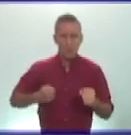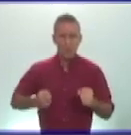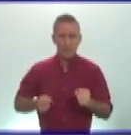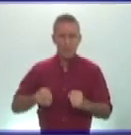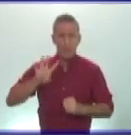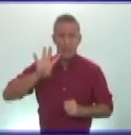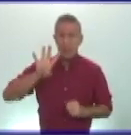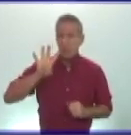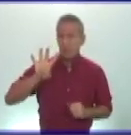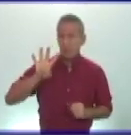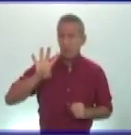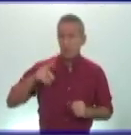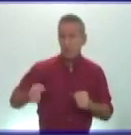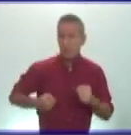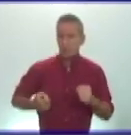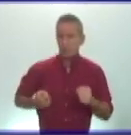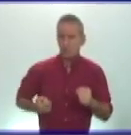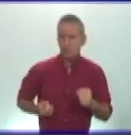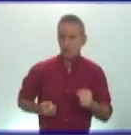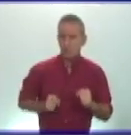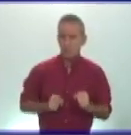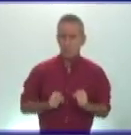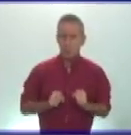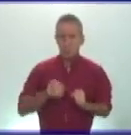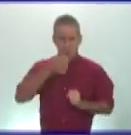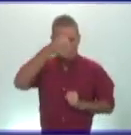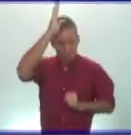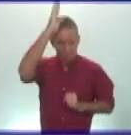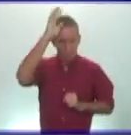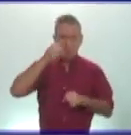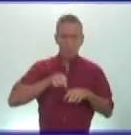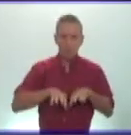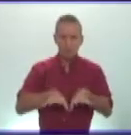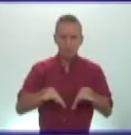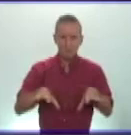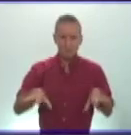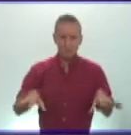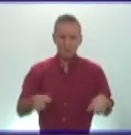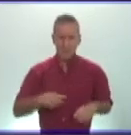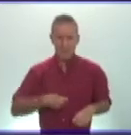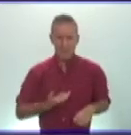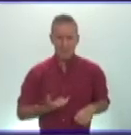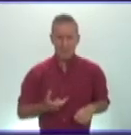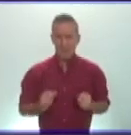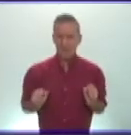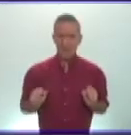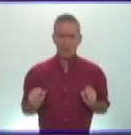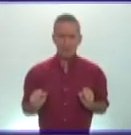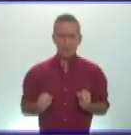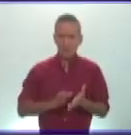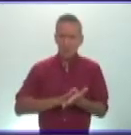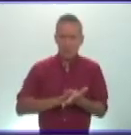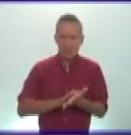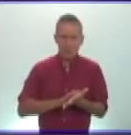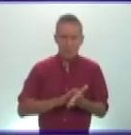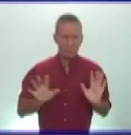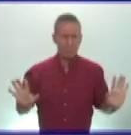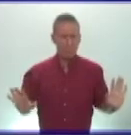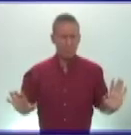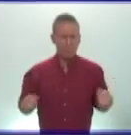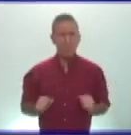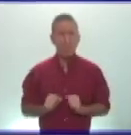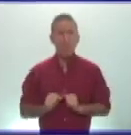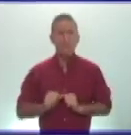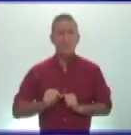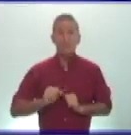en las que roma absorbería toda la hélade y ambas culturas acabarían fusionadas entre roma y los partos dirigidos por mitrídates primero